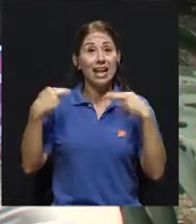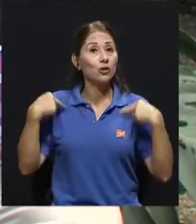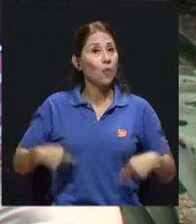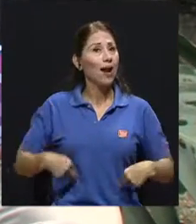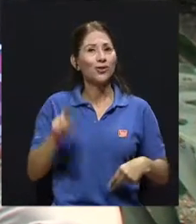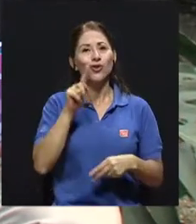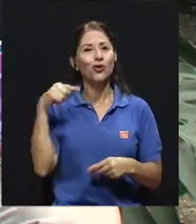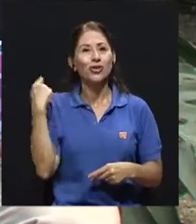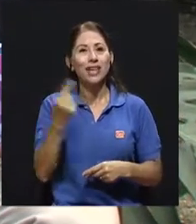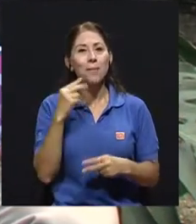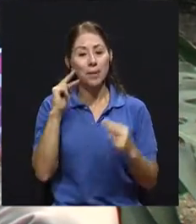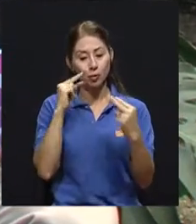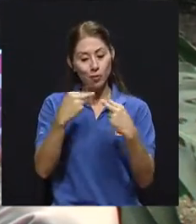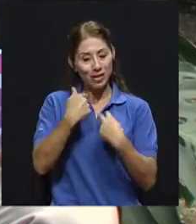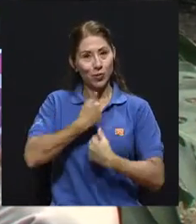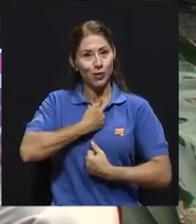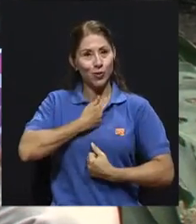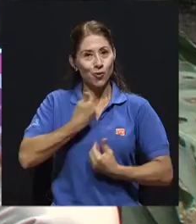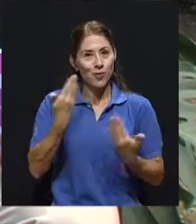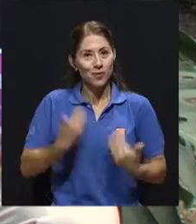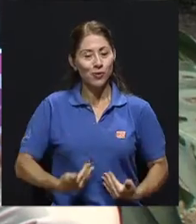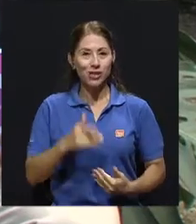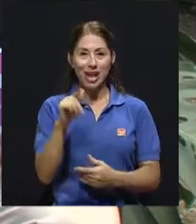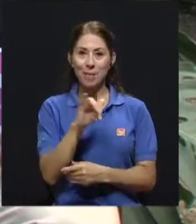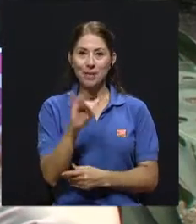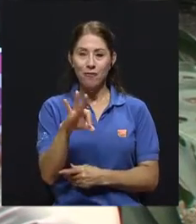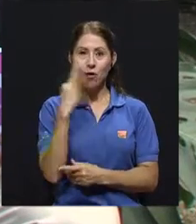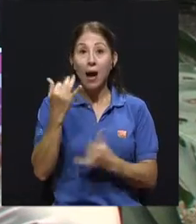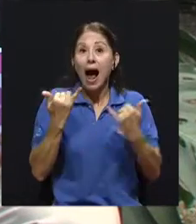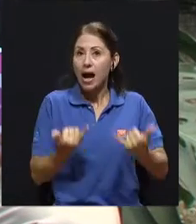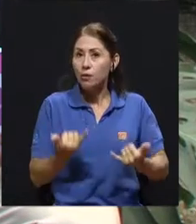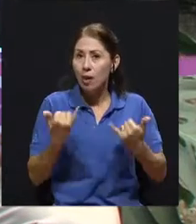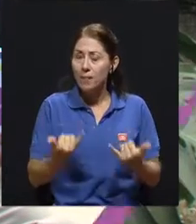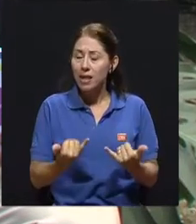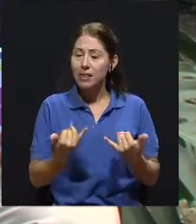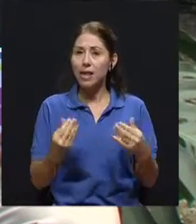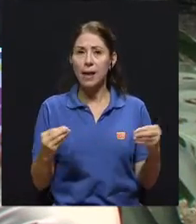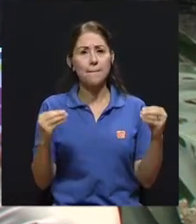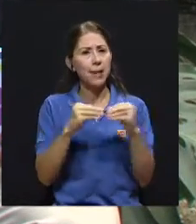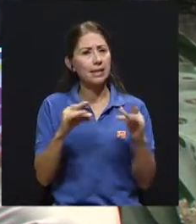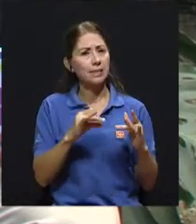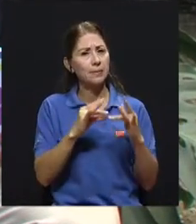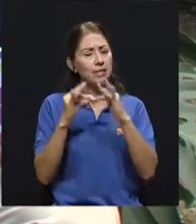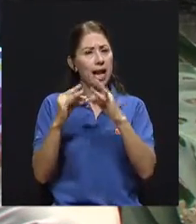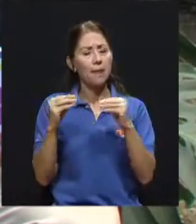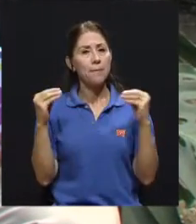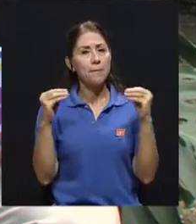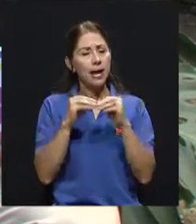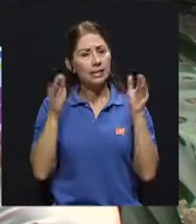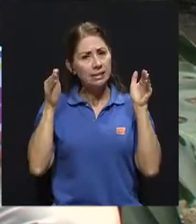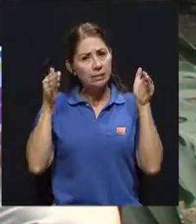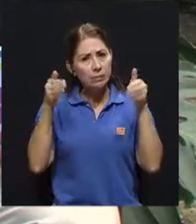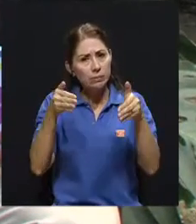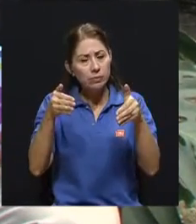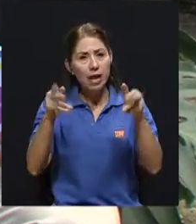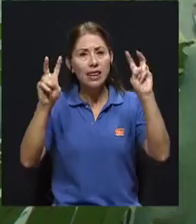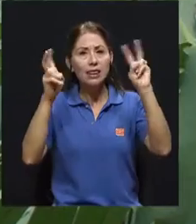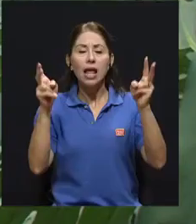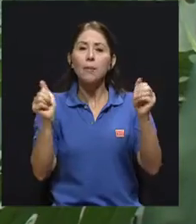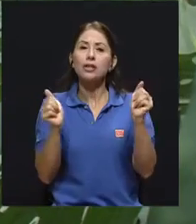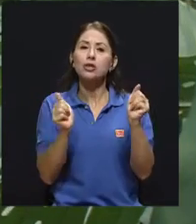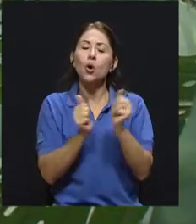Esto quiere decir que igualmente hoy en día hay un acento muy especial, muy particular en temas que tienen que ver con la apariencia.